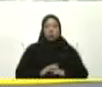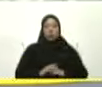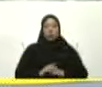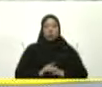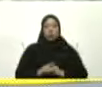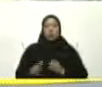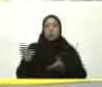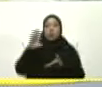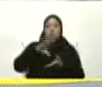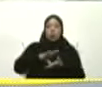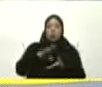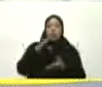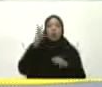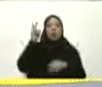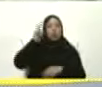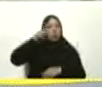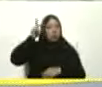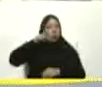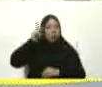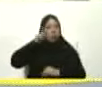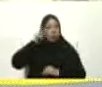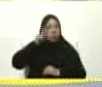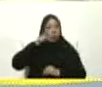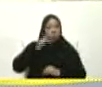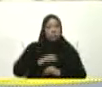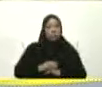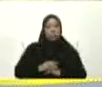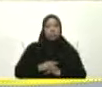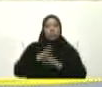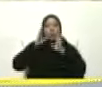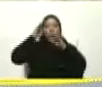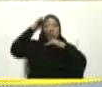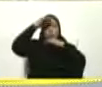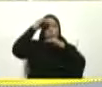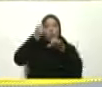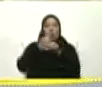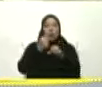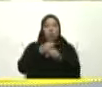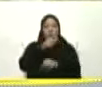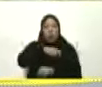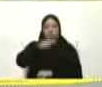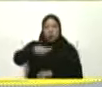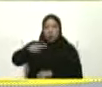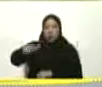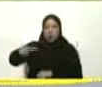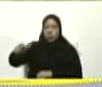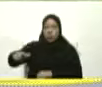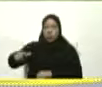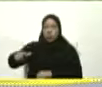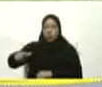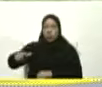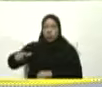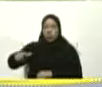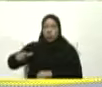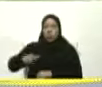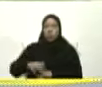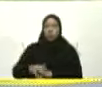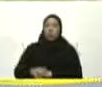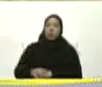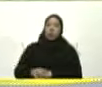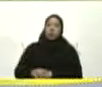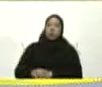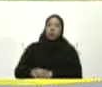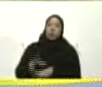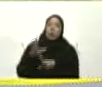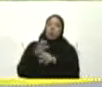Centro docente Asistencial Bueno Así como Nos